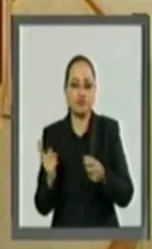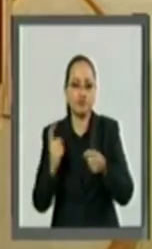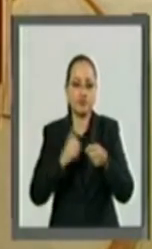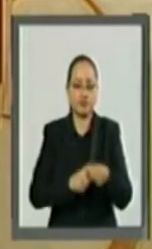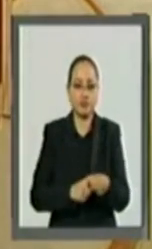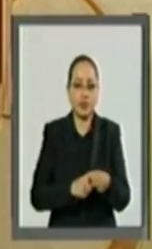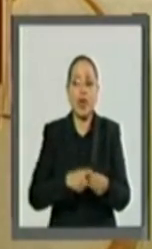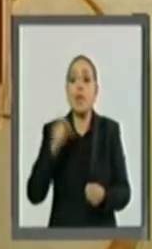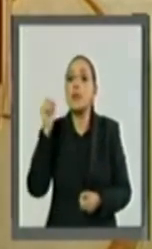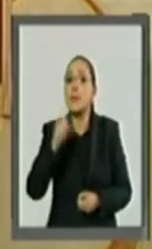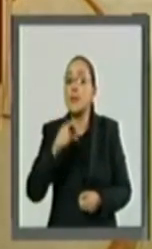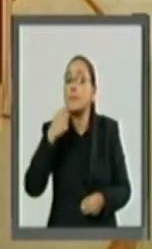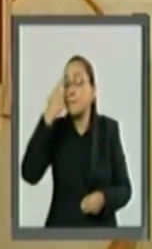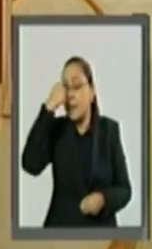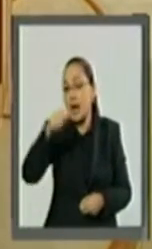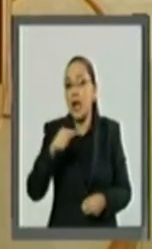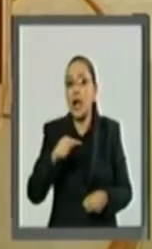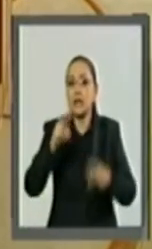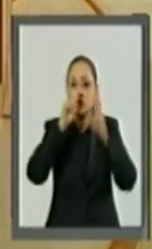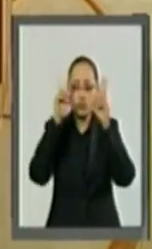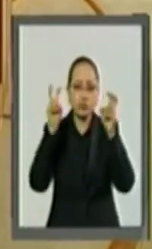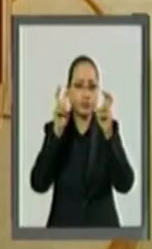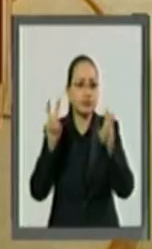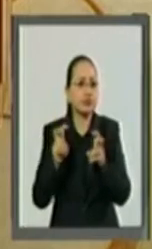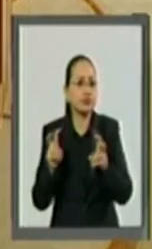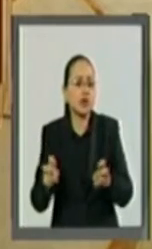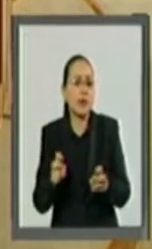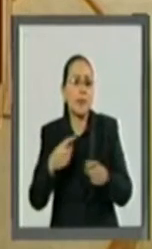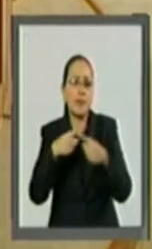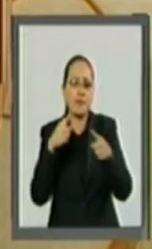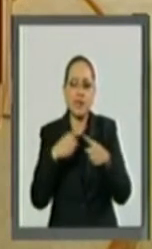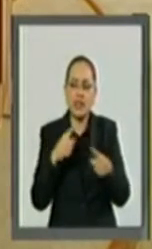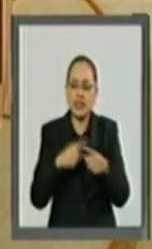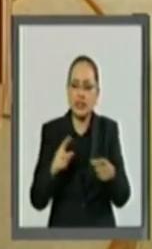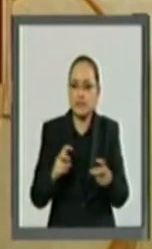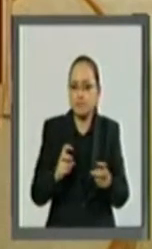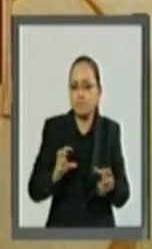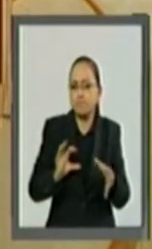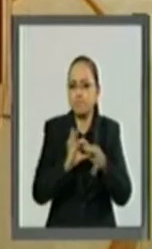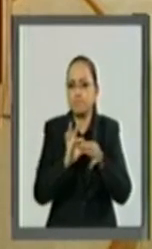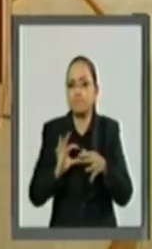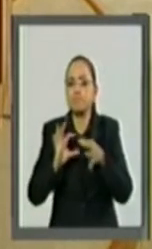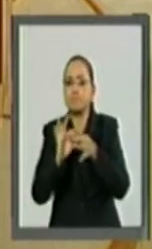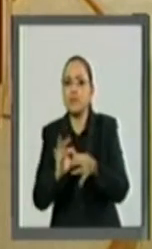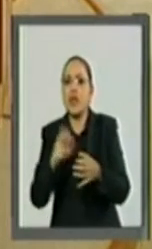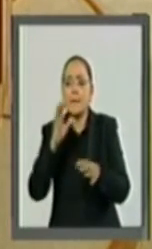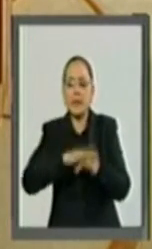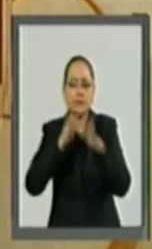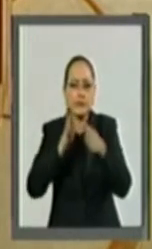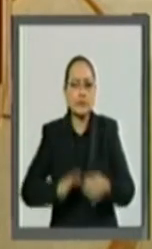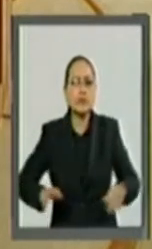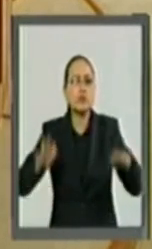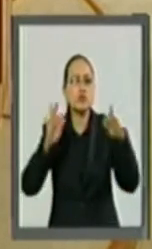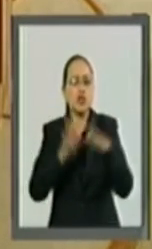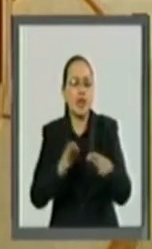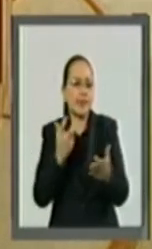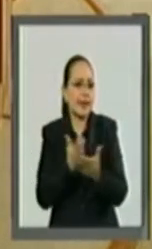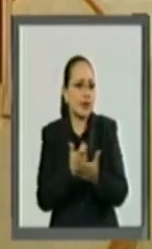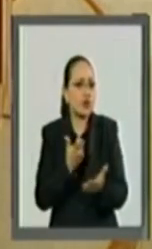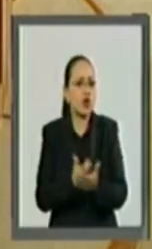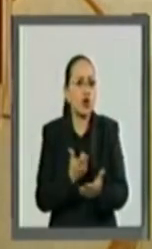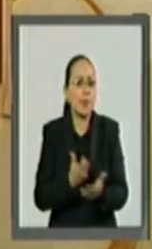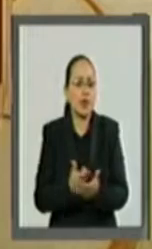así como la amplitud de los temas por las disciplinas que incluye y la importancia económica